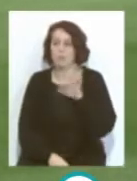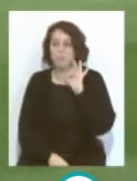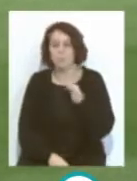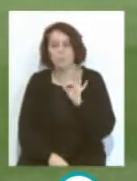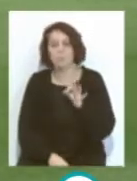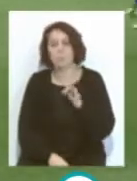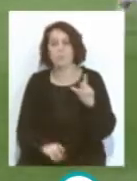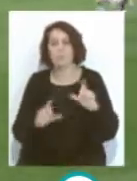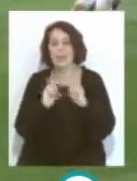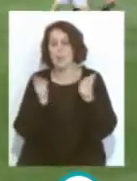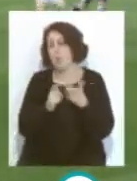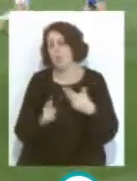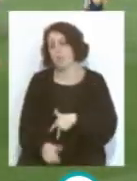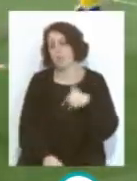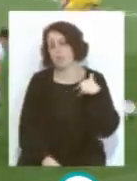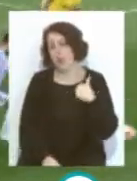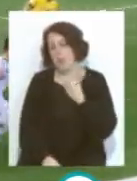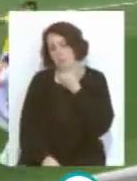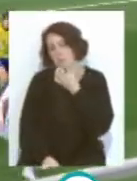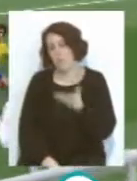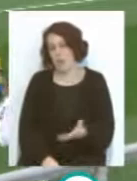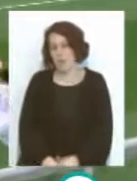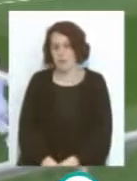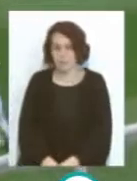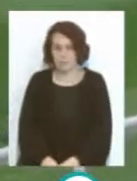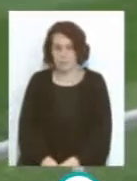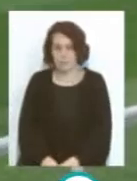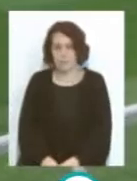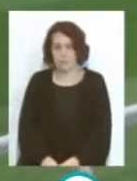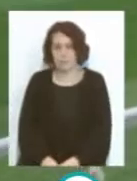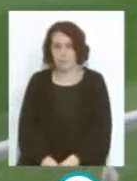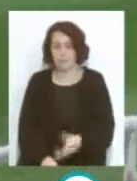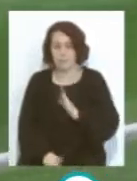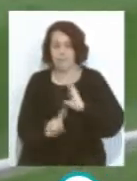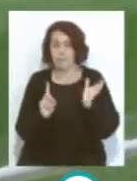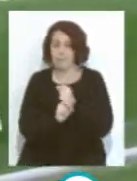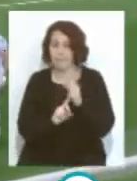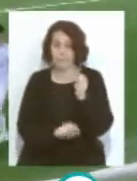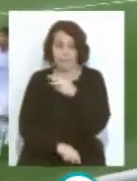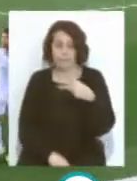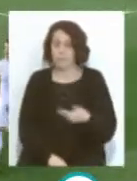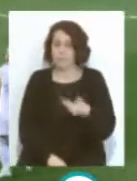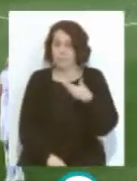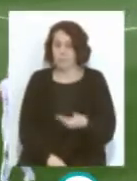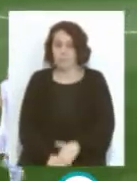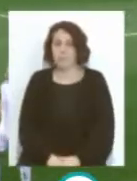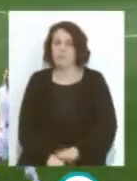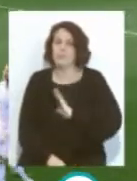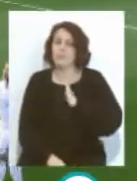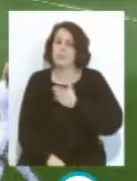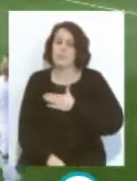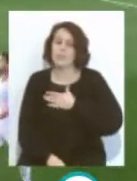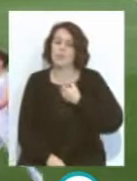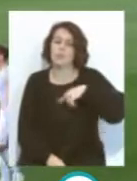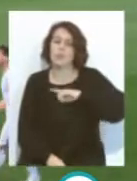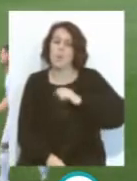el equipo en general estuvo muy bien, y consiguió ese resultado importante, que ya mañana tendremos